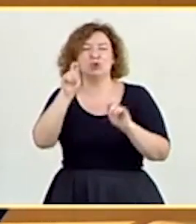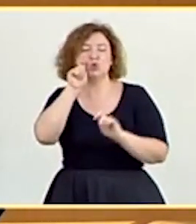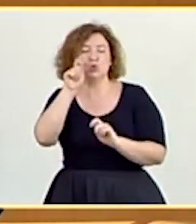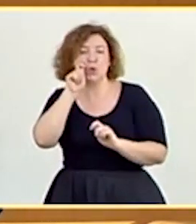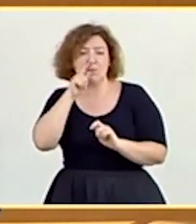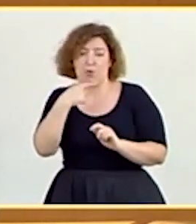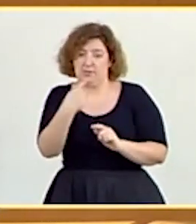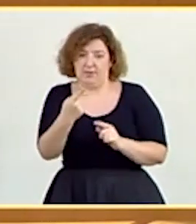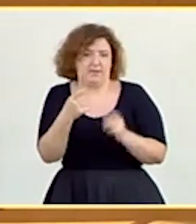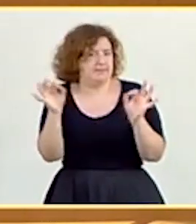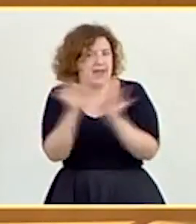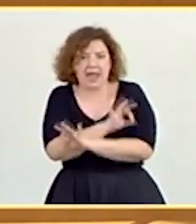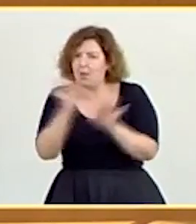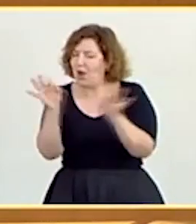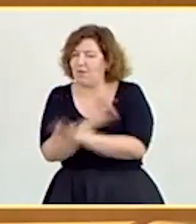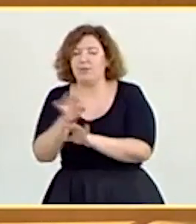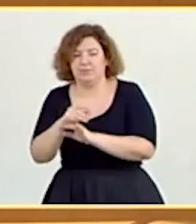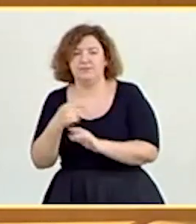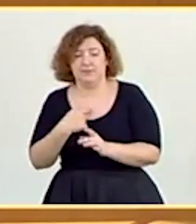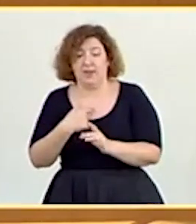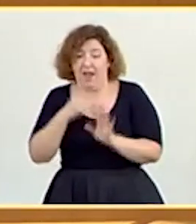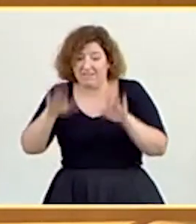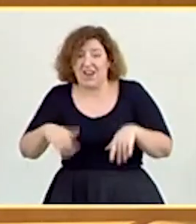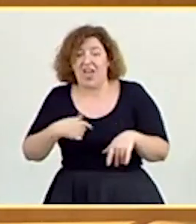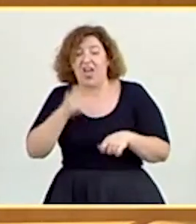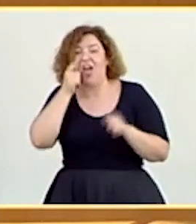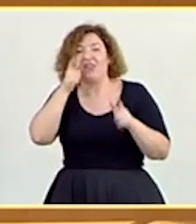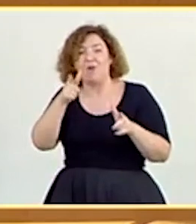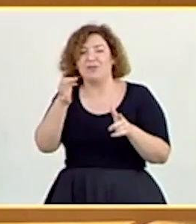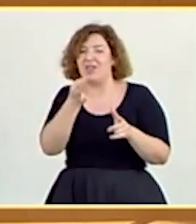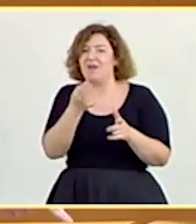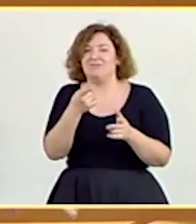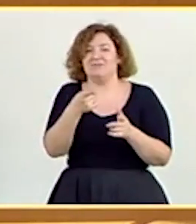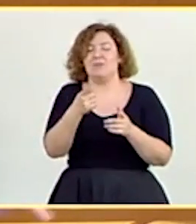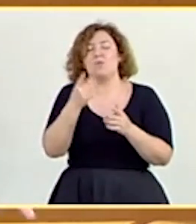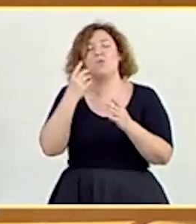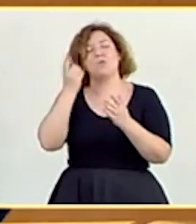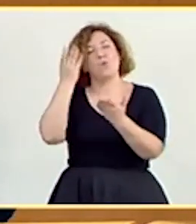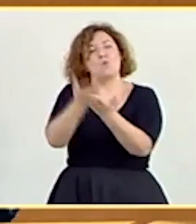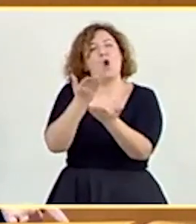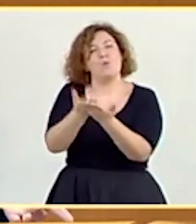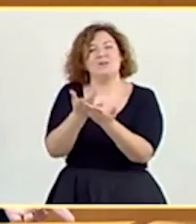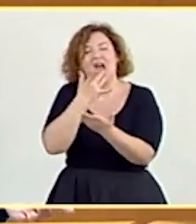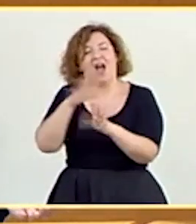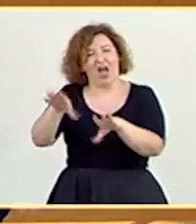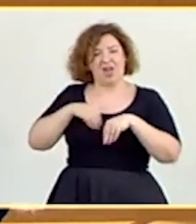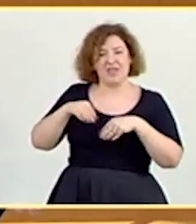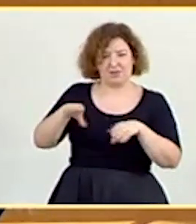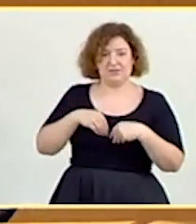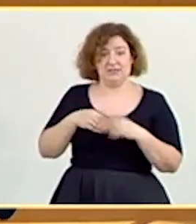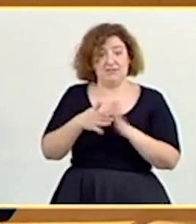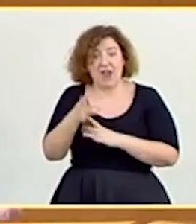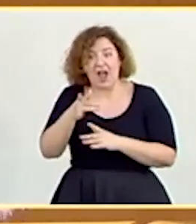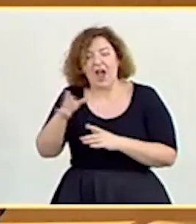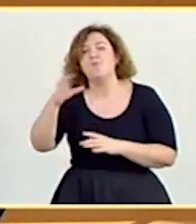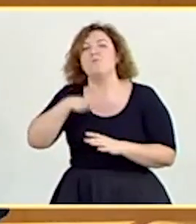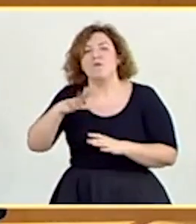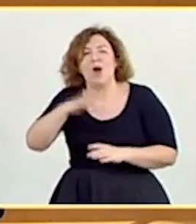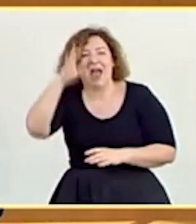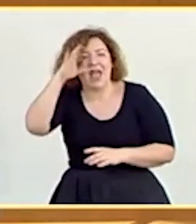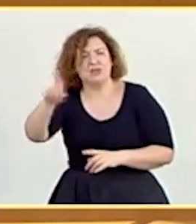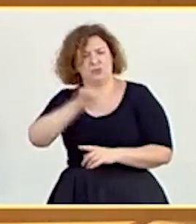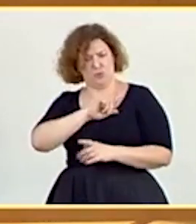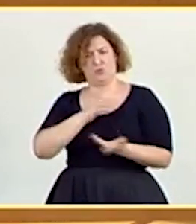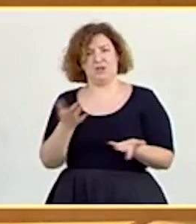ustedes han tenido que rectificar apoyándose precisamente en esas propuestas. Por tanto, no les ha ido tan mal cuando nos han escuchado. Escúchenos ahora